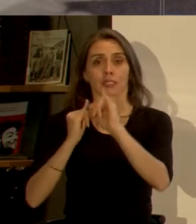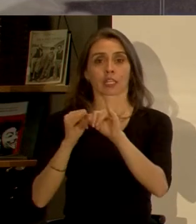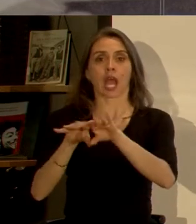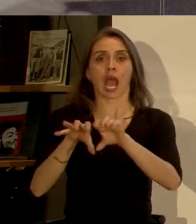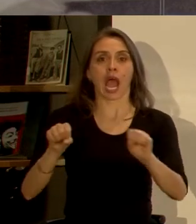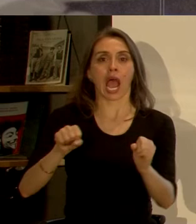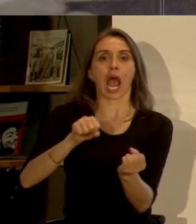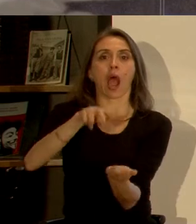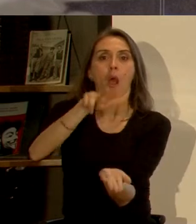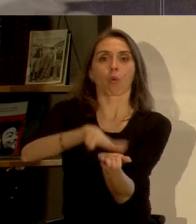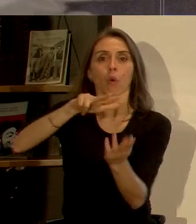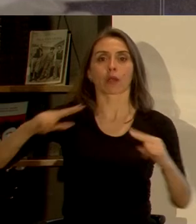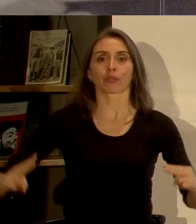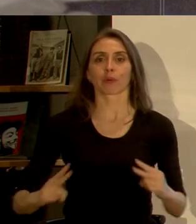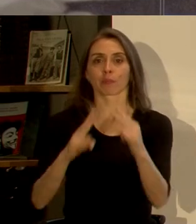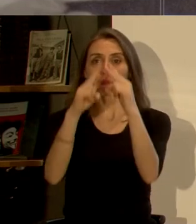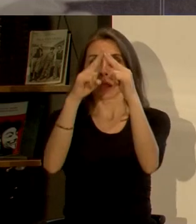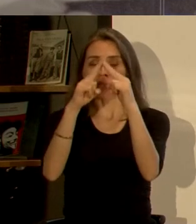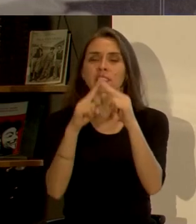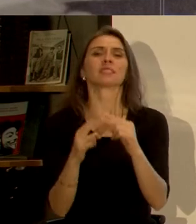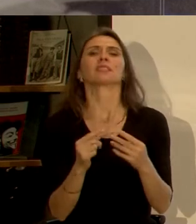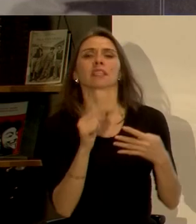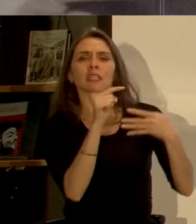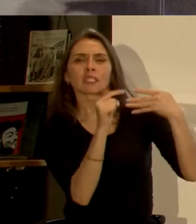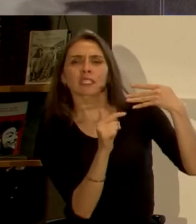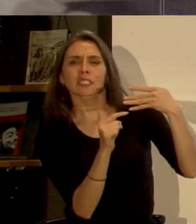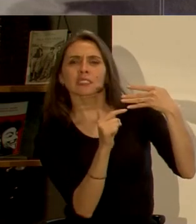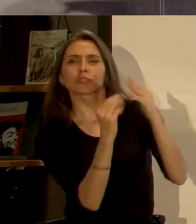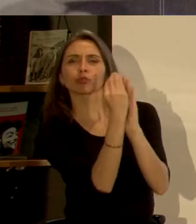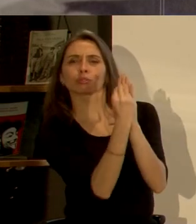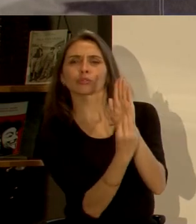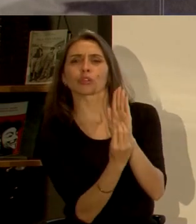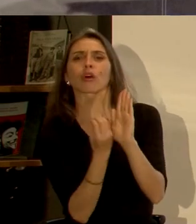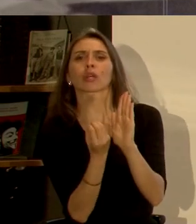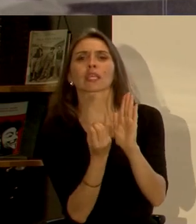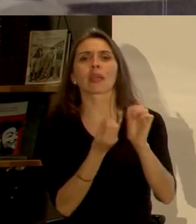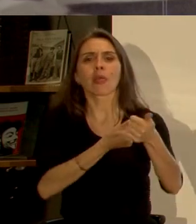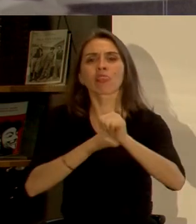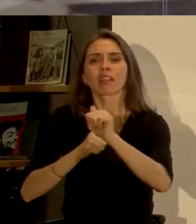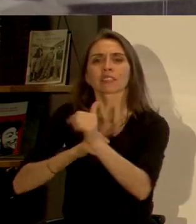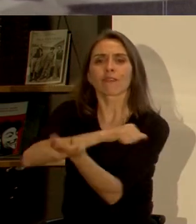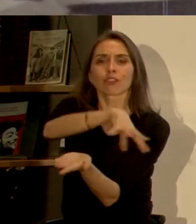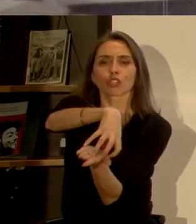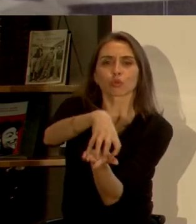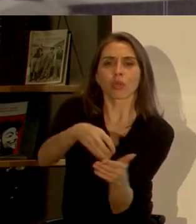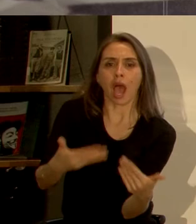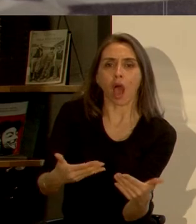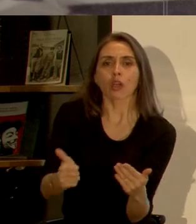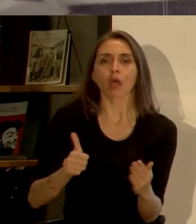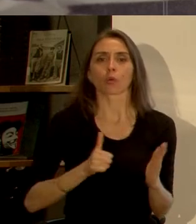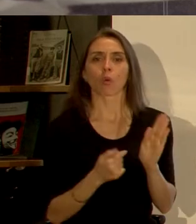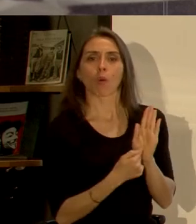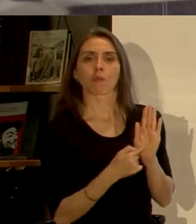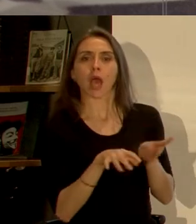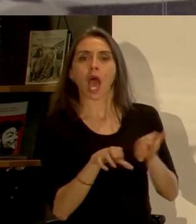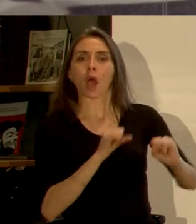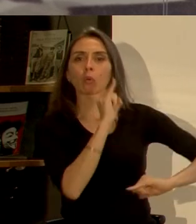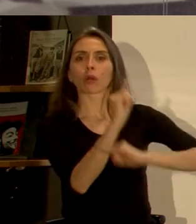Acuerdo de París. En este marco, ¿cuáles son los retos que las ciudades actuales tienen para el cumplimiento de este acuerdo?